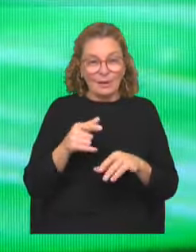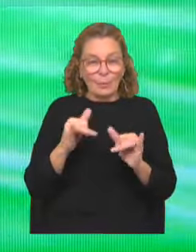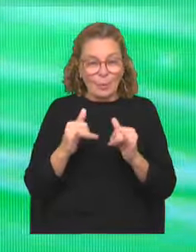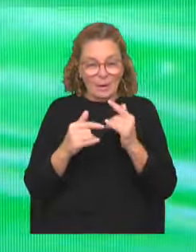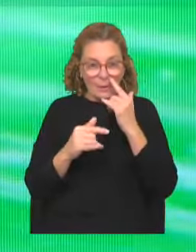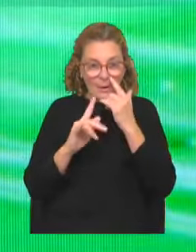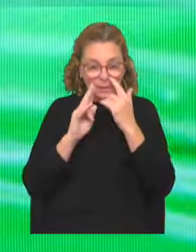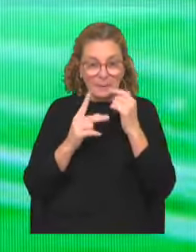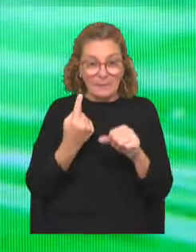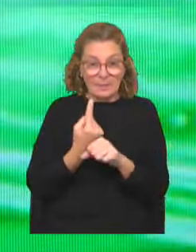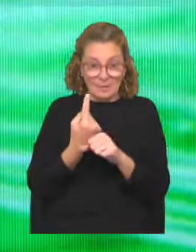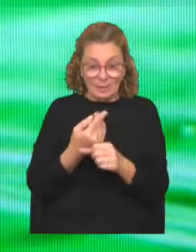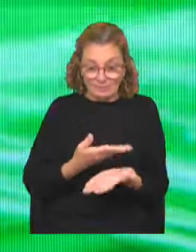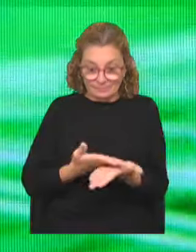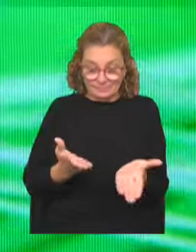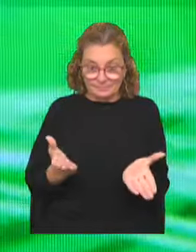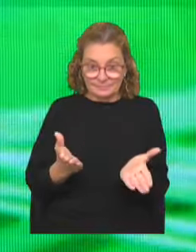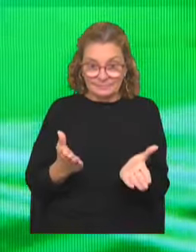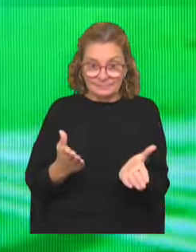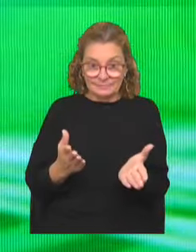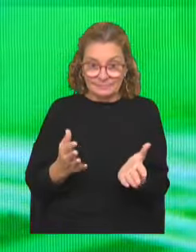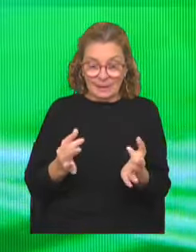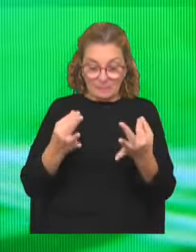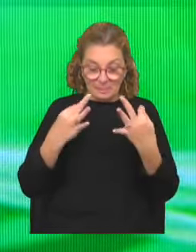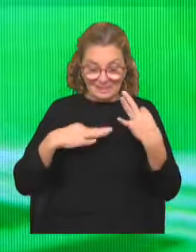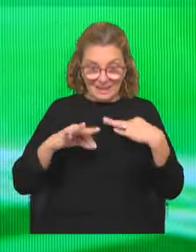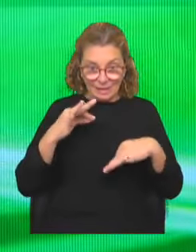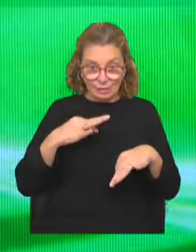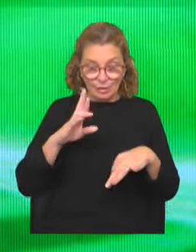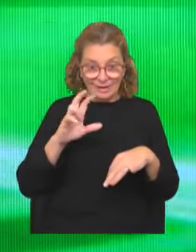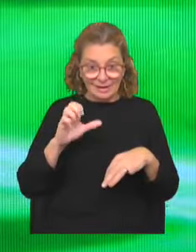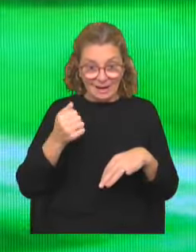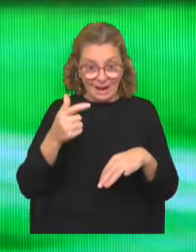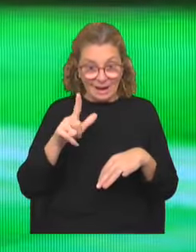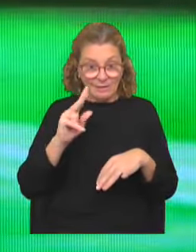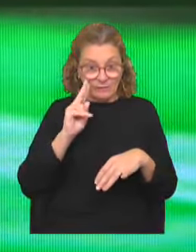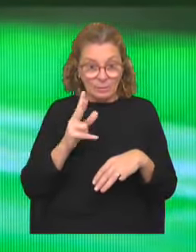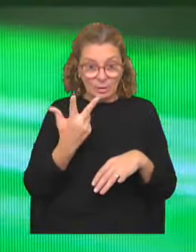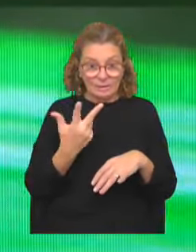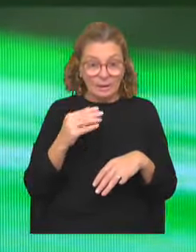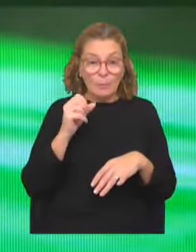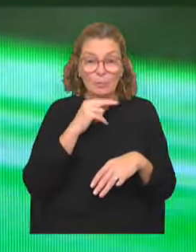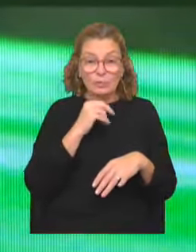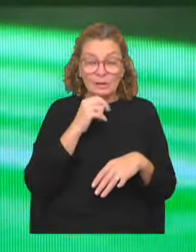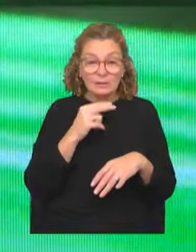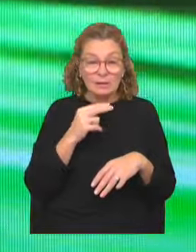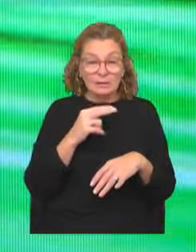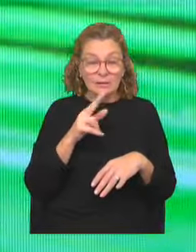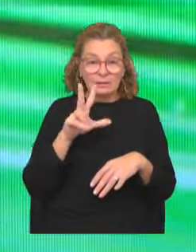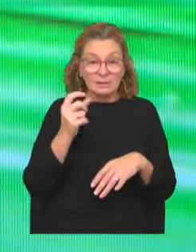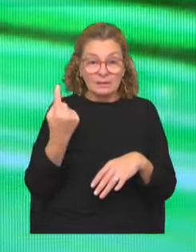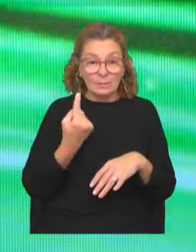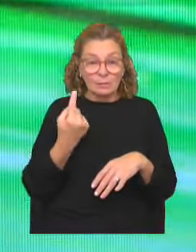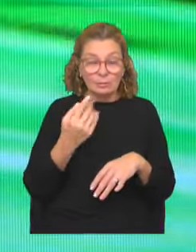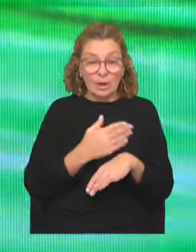A ver. Porque el primer cuadro es un cuadro que es realista, pretende que nos encontremos con las tres muchachas 30 minutos